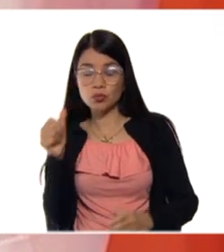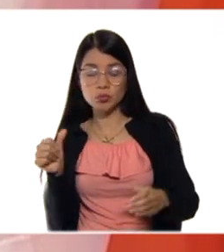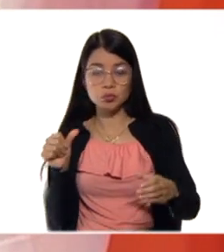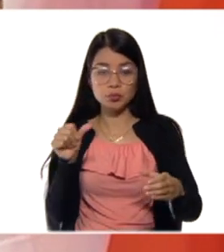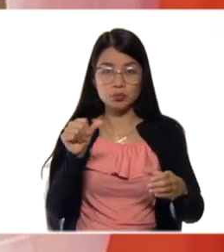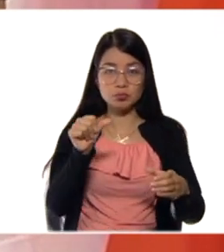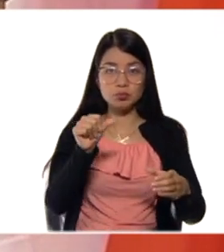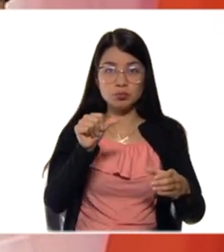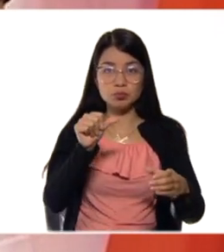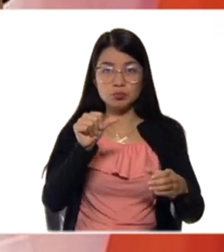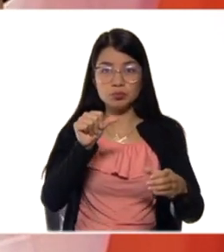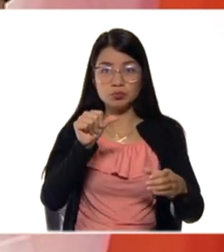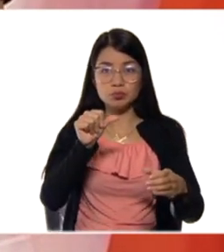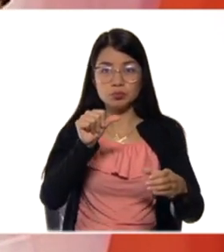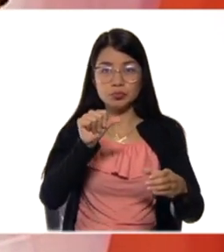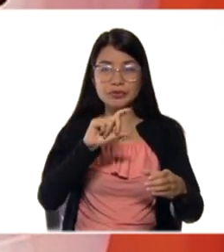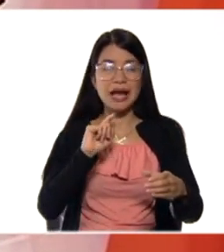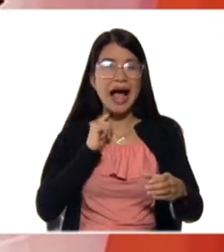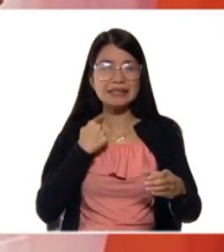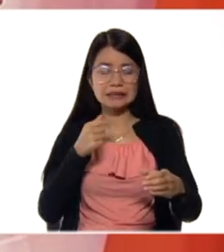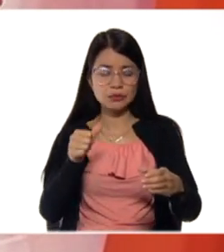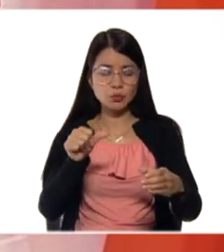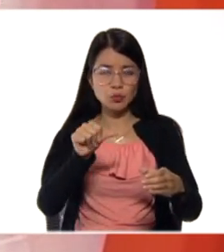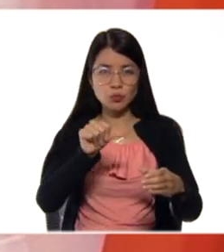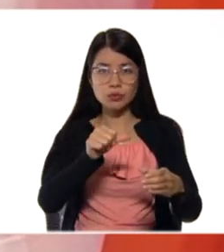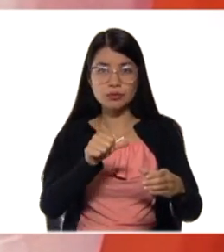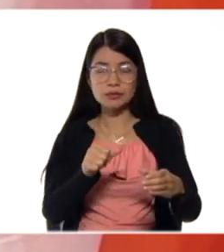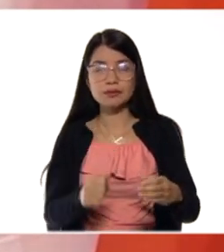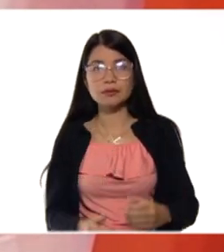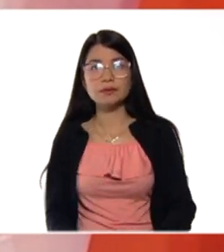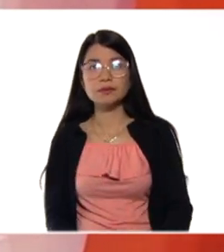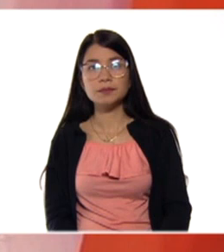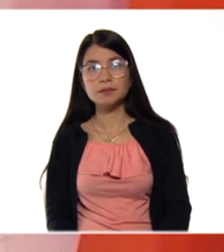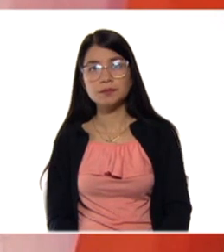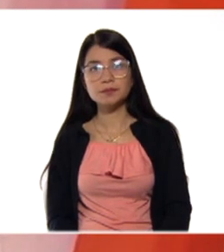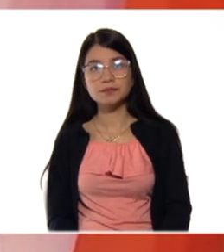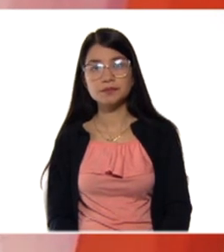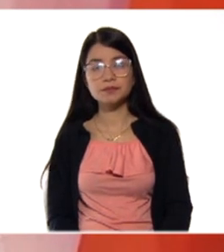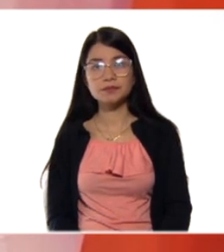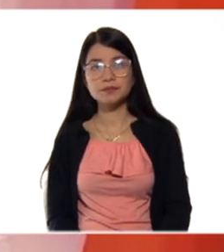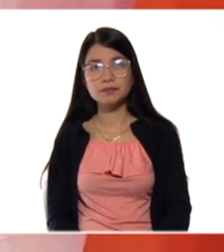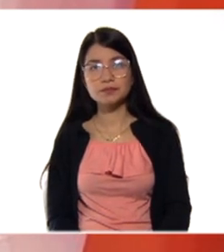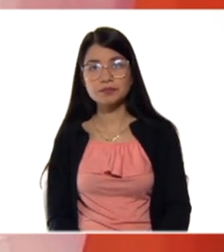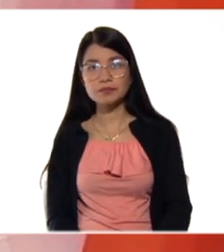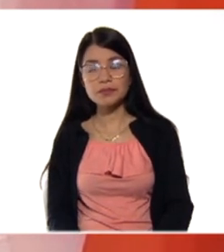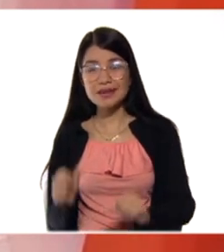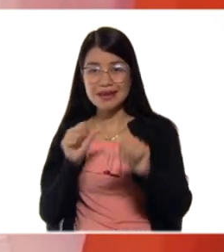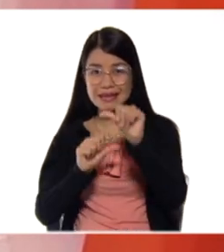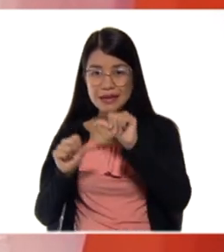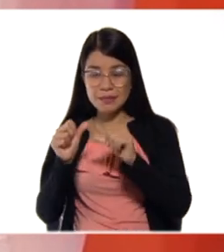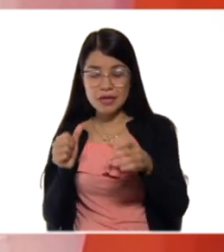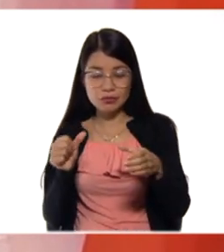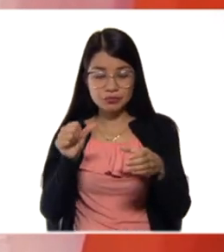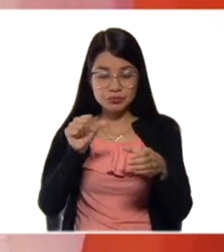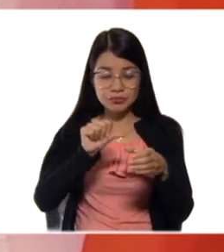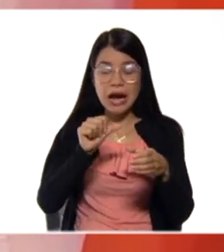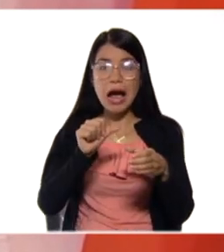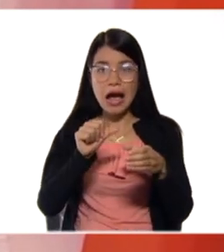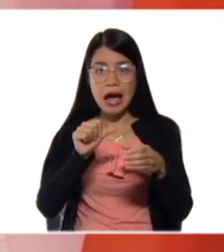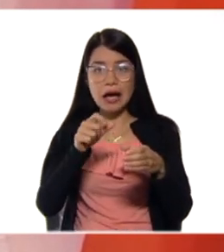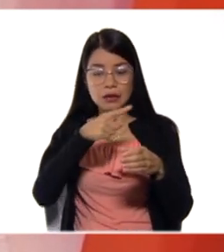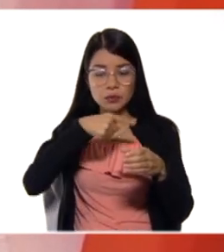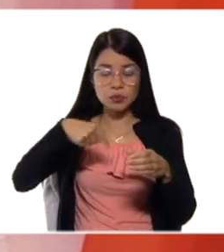disolución acuosa, se sumergen unos electrones inertes y se da el proceso de electrólisis.